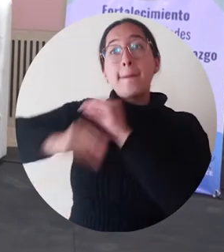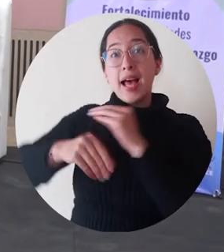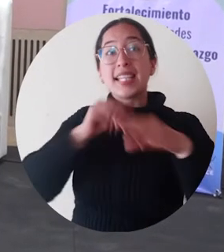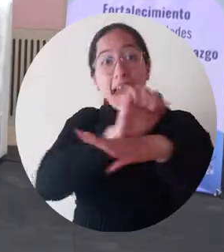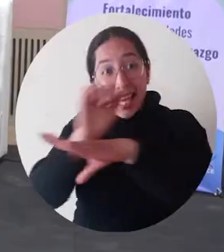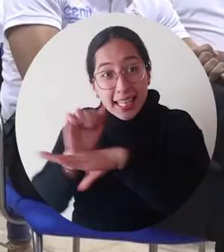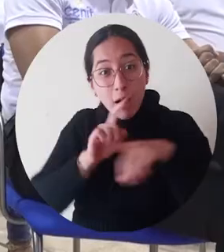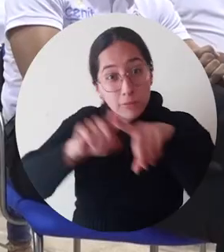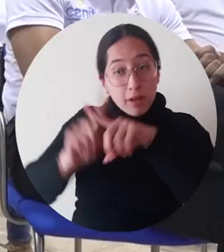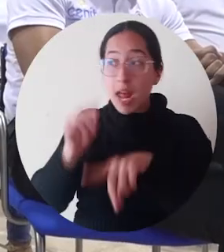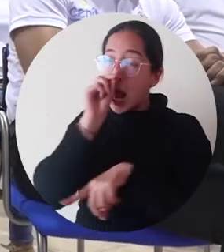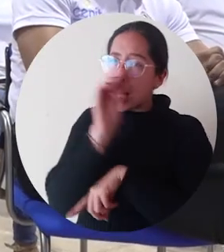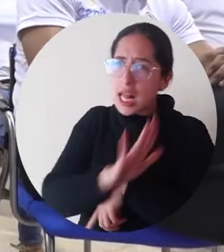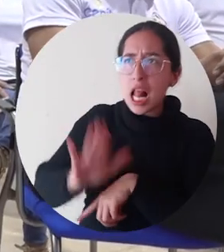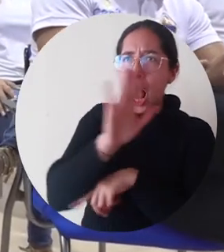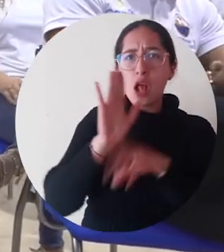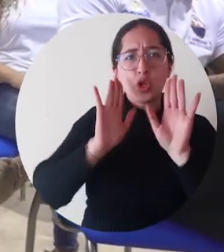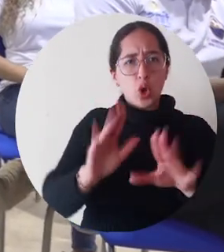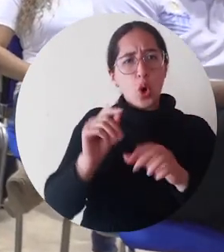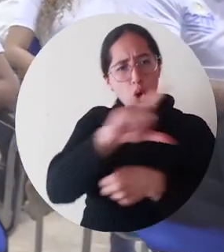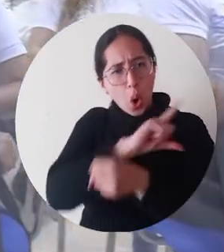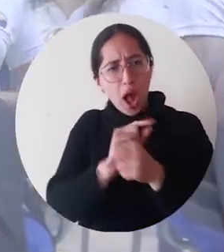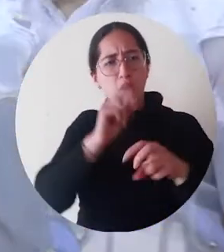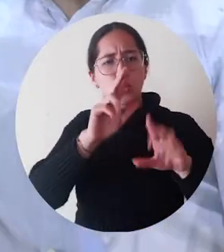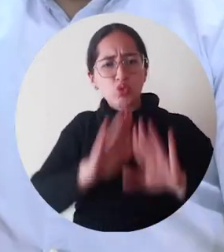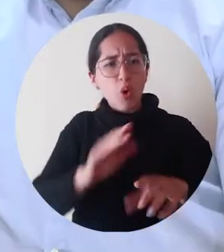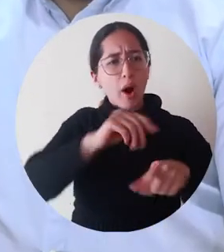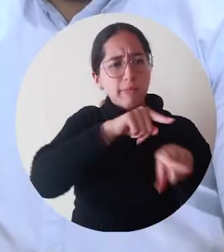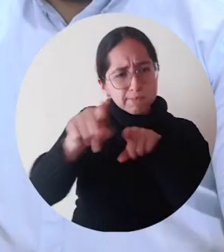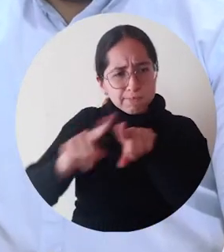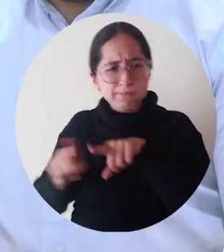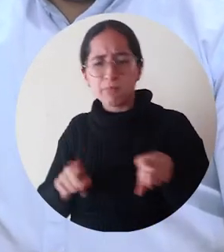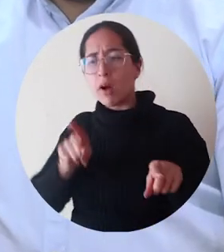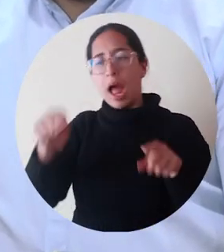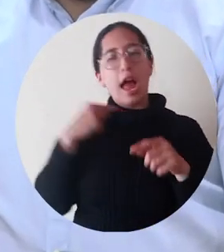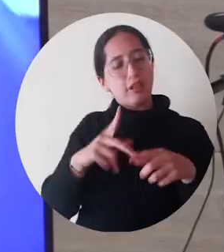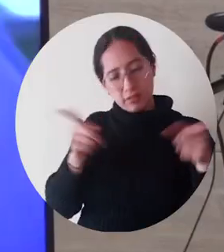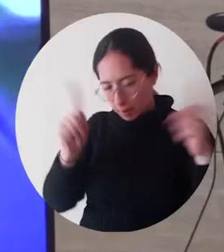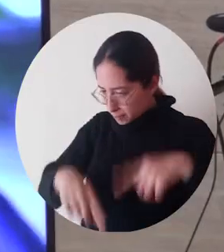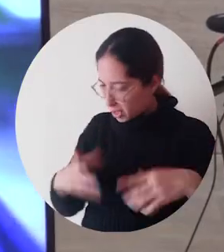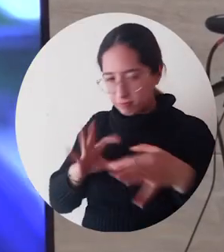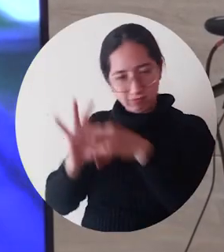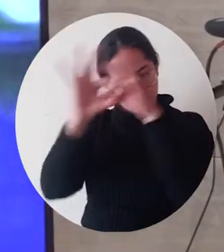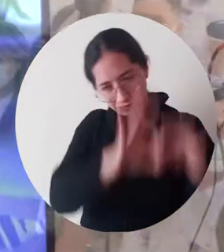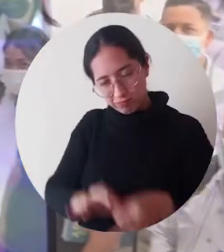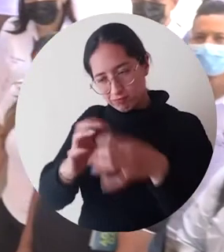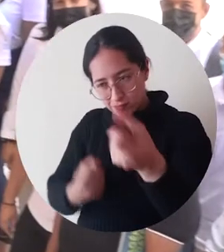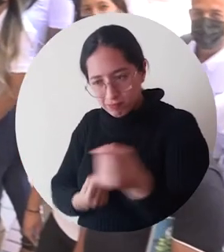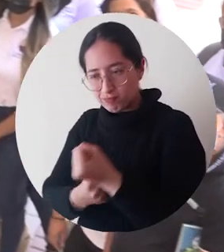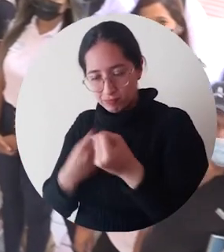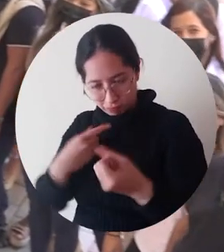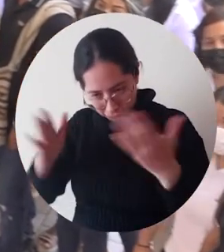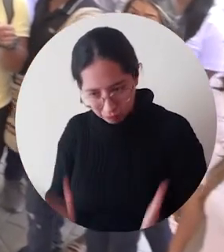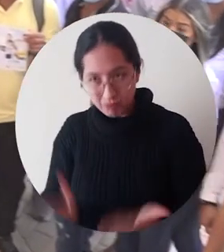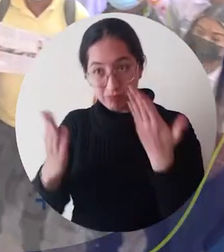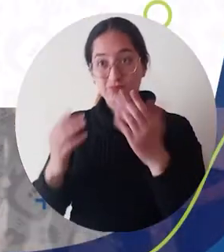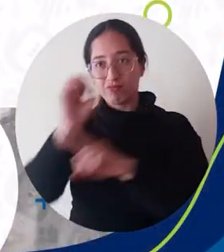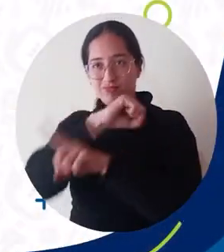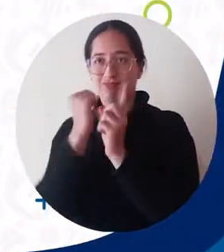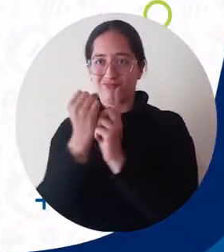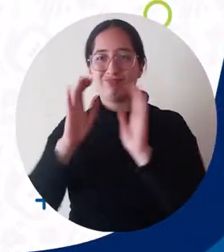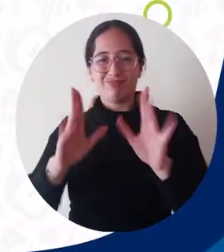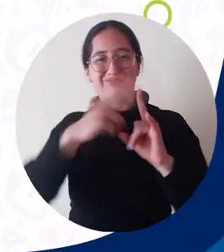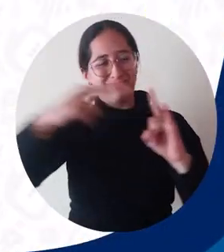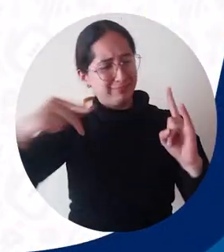regionales y nacionales, con lo que se fortalecerá la presencia en el territorio, ratificando la operación en red y el compromiso social de Unimagdalena.